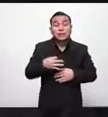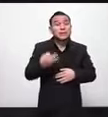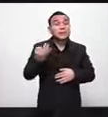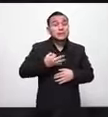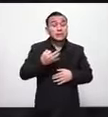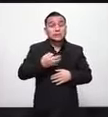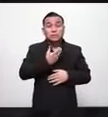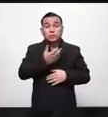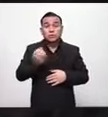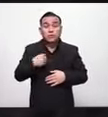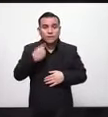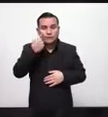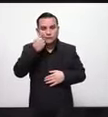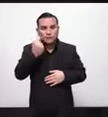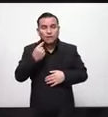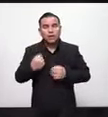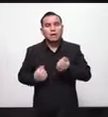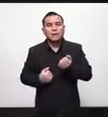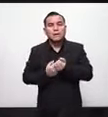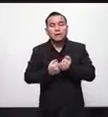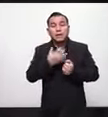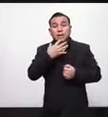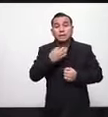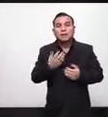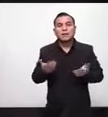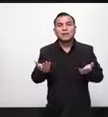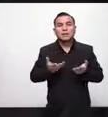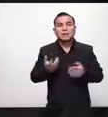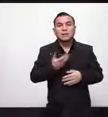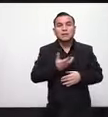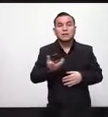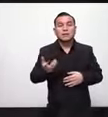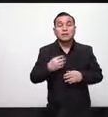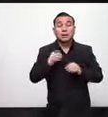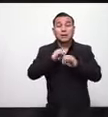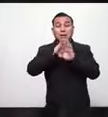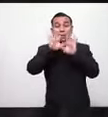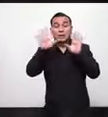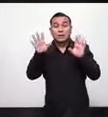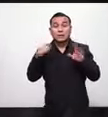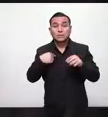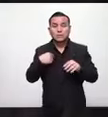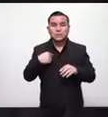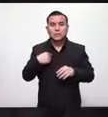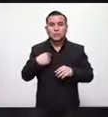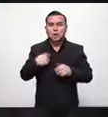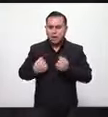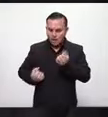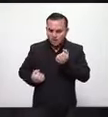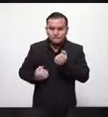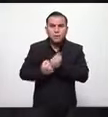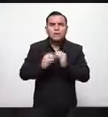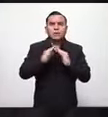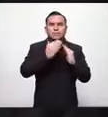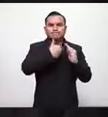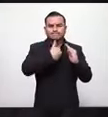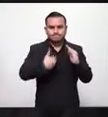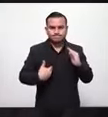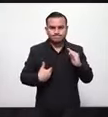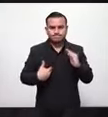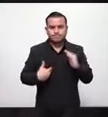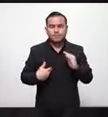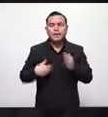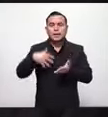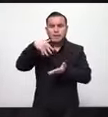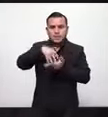donde la petición es muy clara y estoy acá definido estoy claro que estoy en el lugar apropiado apoyando a nuestro